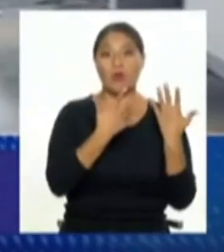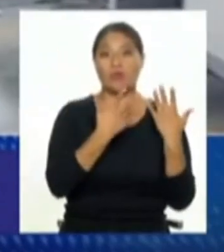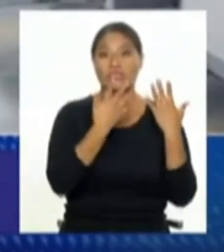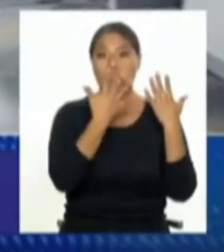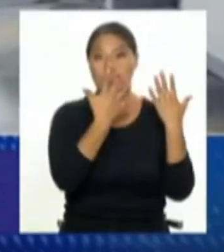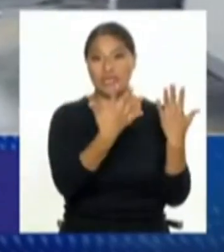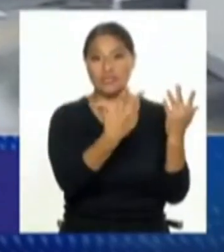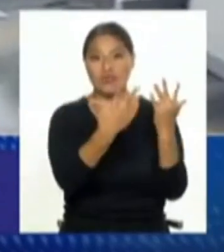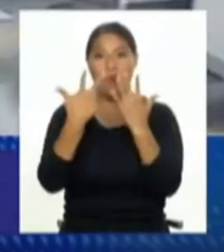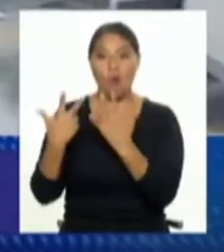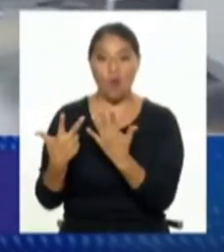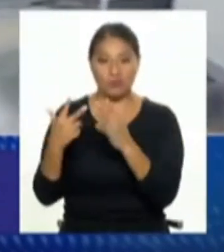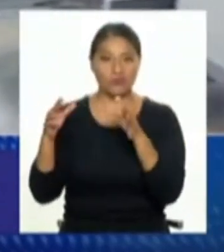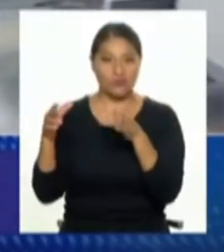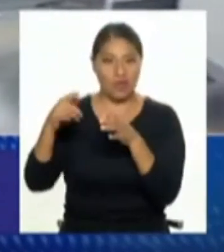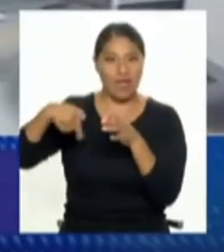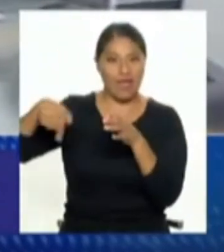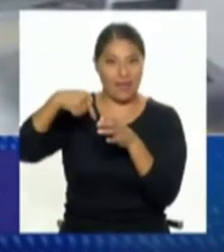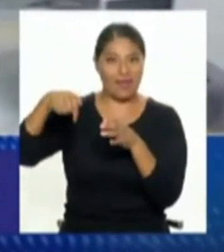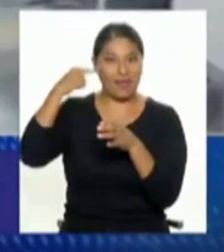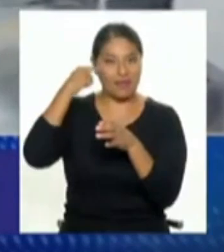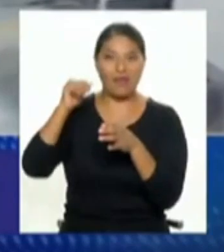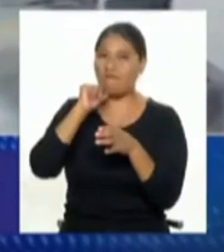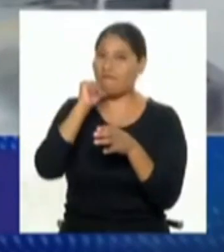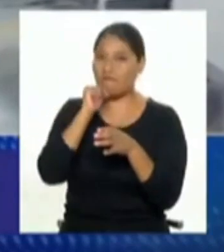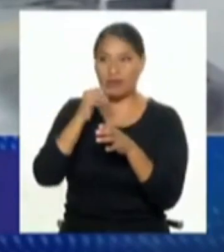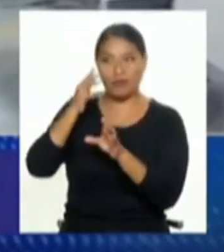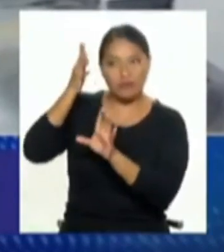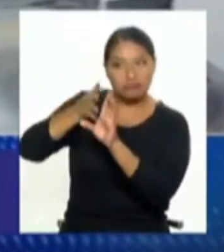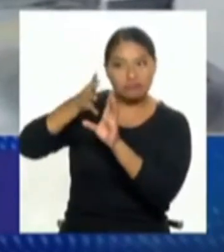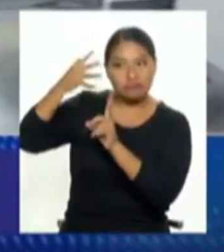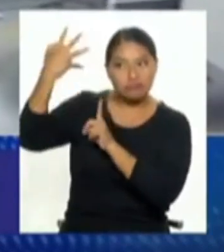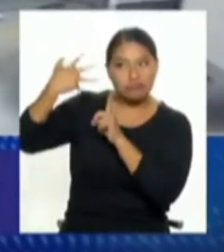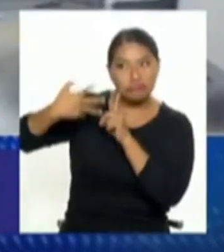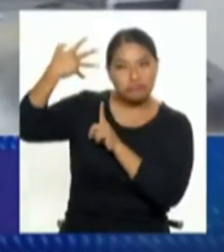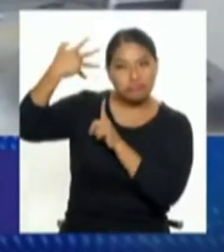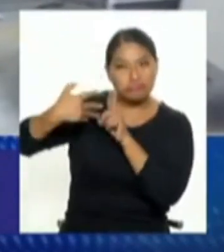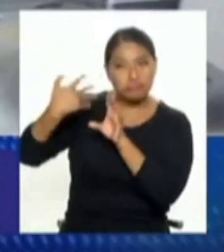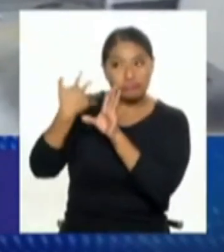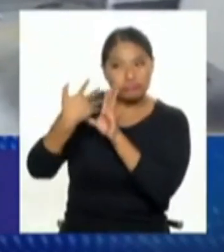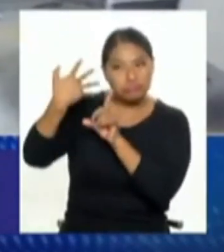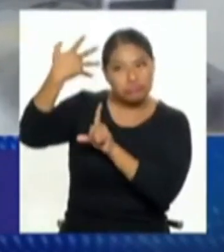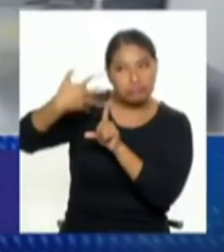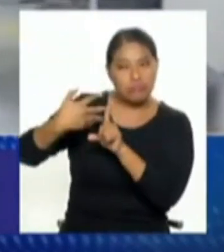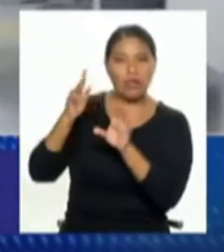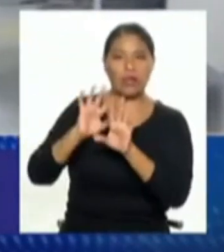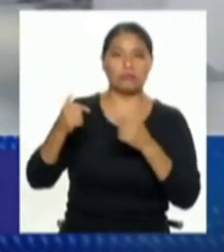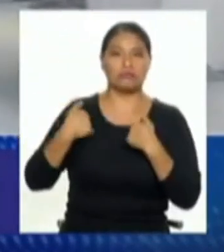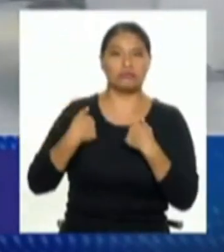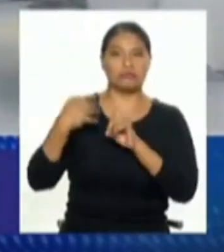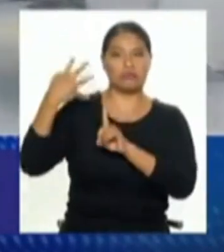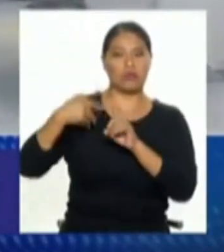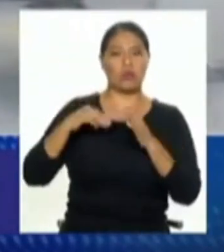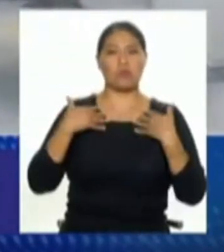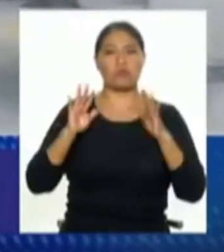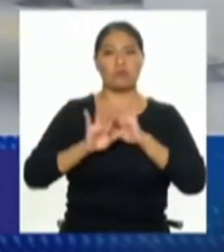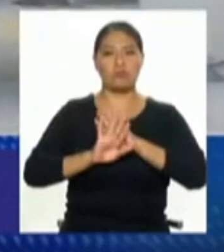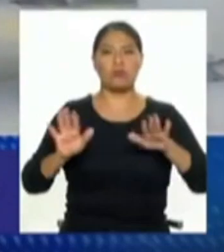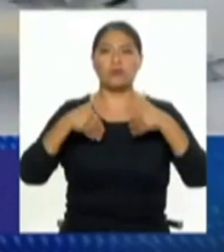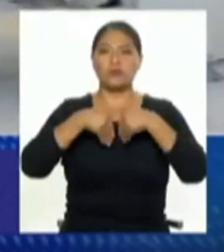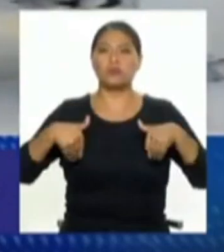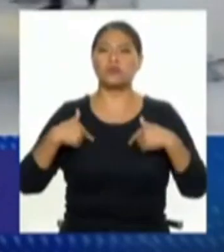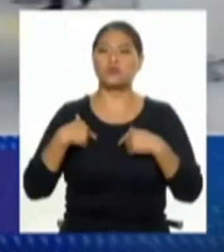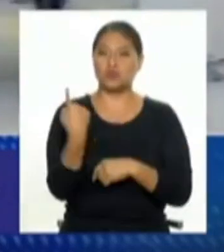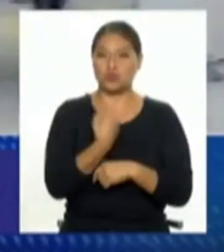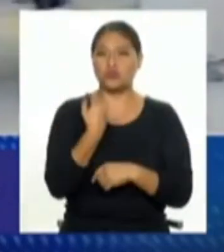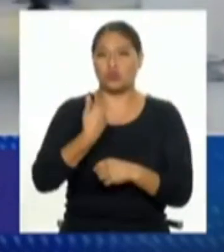peruanos y peruanos no accedemos a tratamiento porque a veces creemos que podemos hacerlo, resolverlo solo, no necesitamos de ayuda